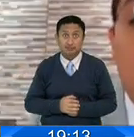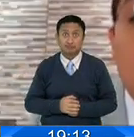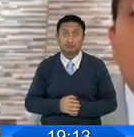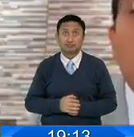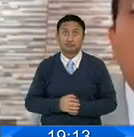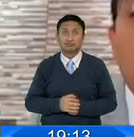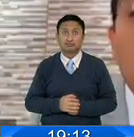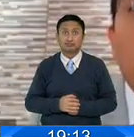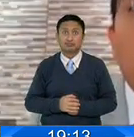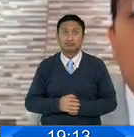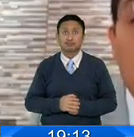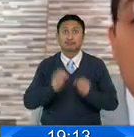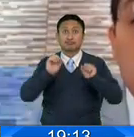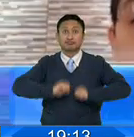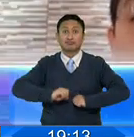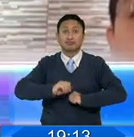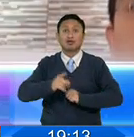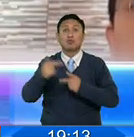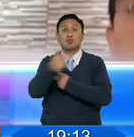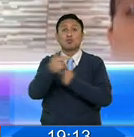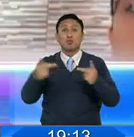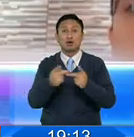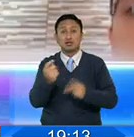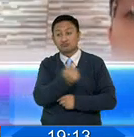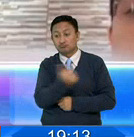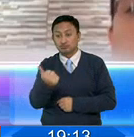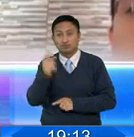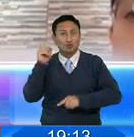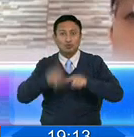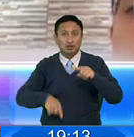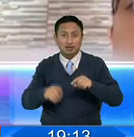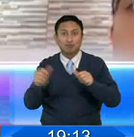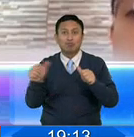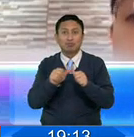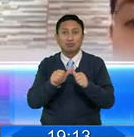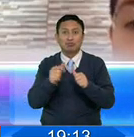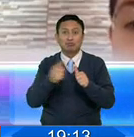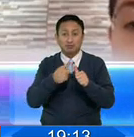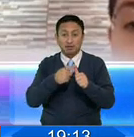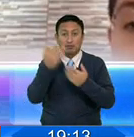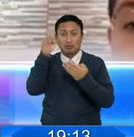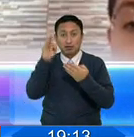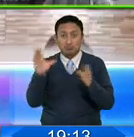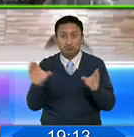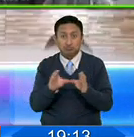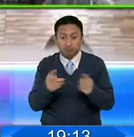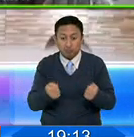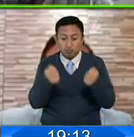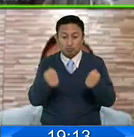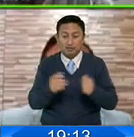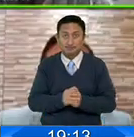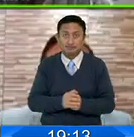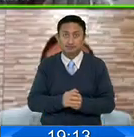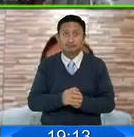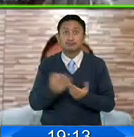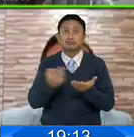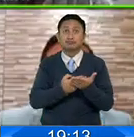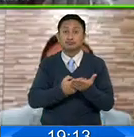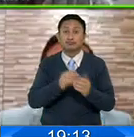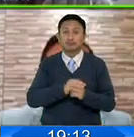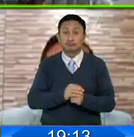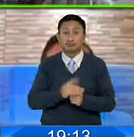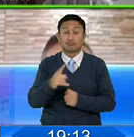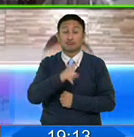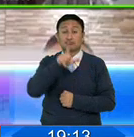la supresión de puestos si no existe certificación presupuestaria. Durante la sesión, Poveda también dio a